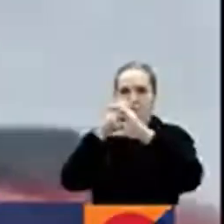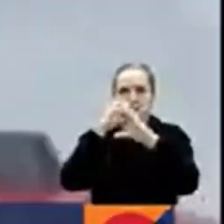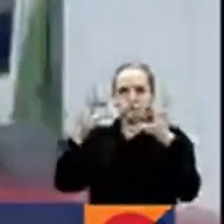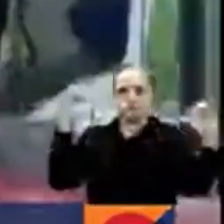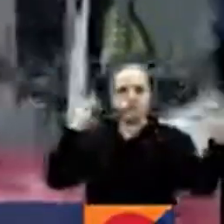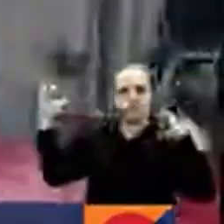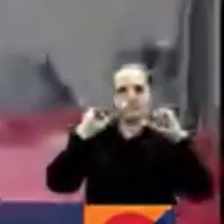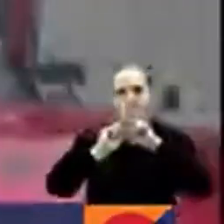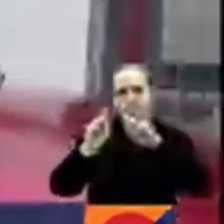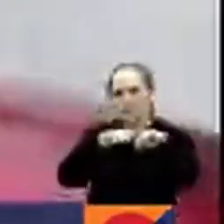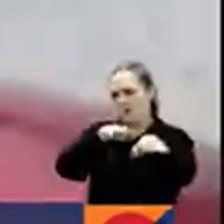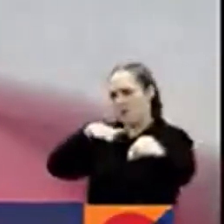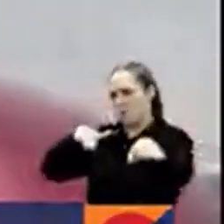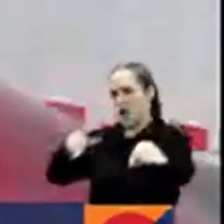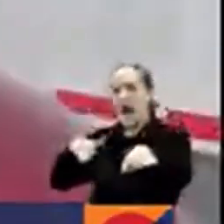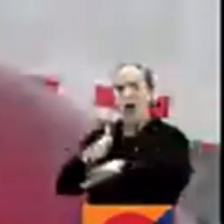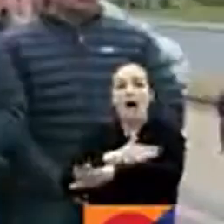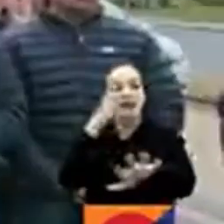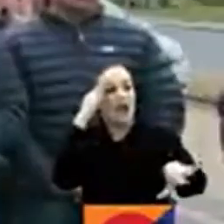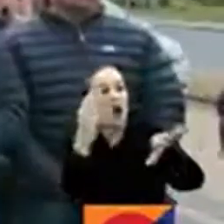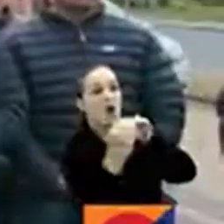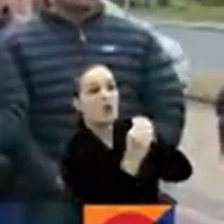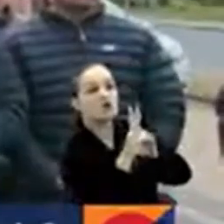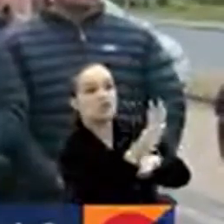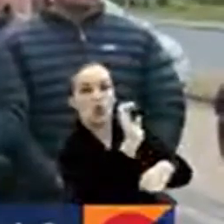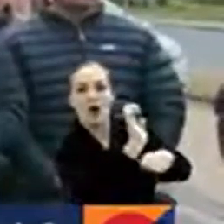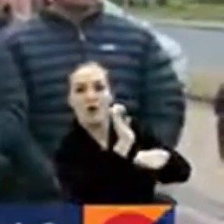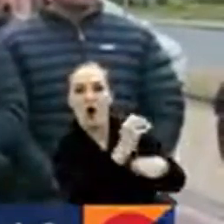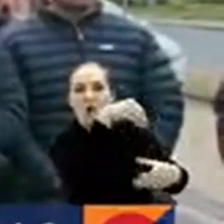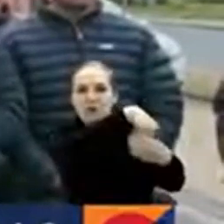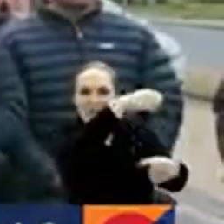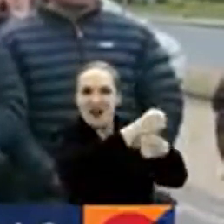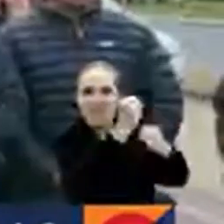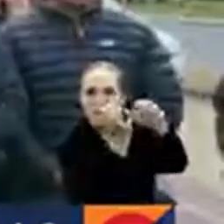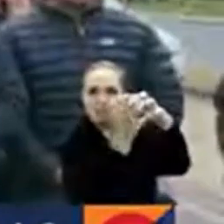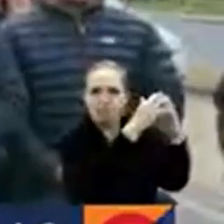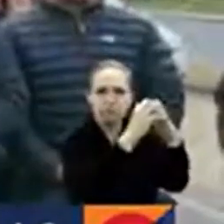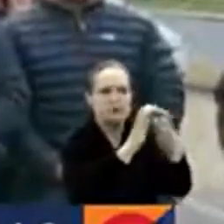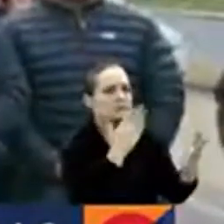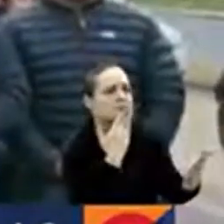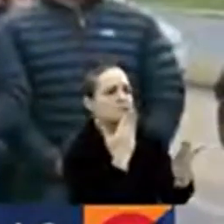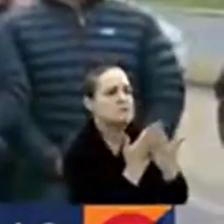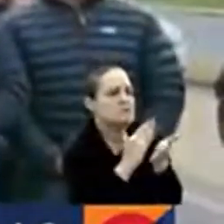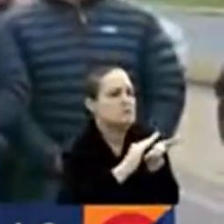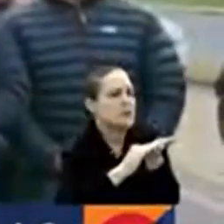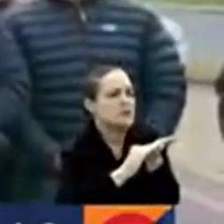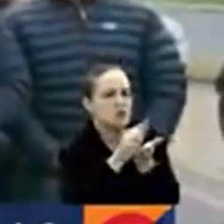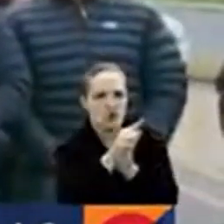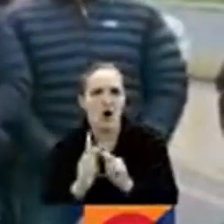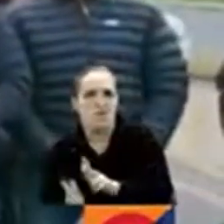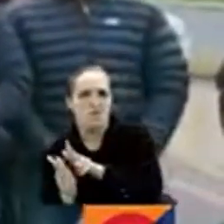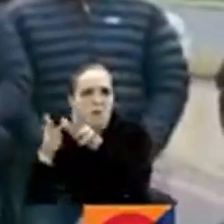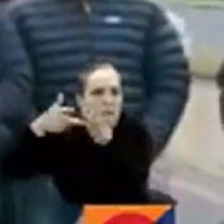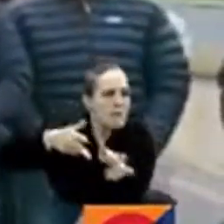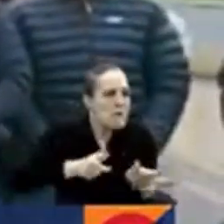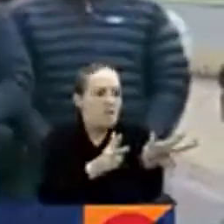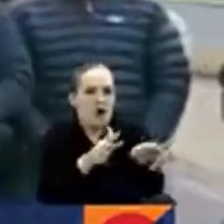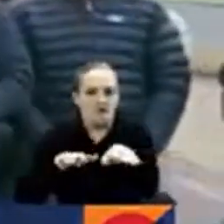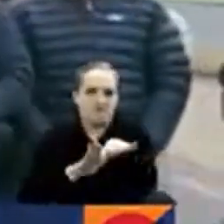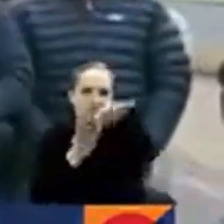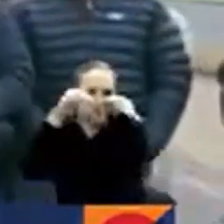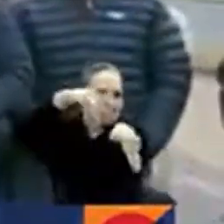con el gremio camionero del Ecuador. Este es un grupo de tractomulas que van a salir por la frontera para